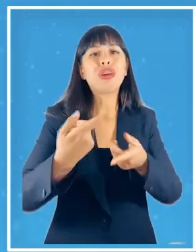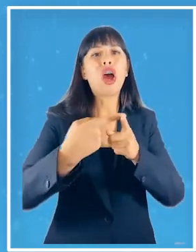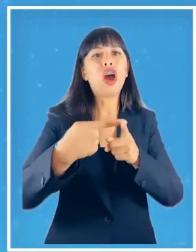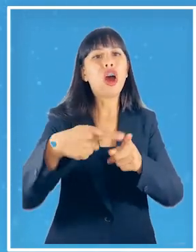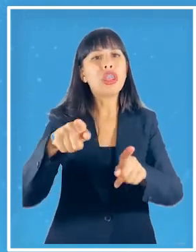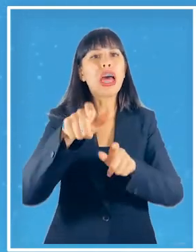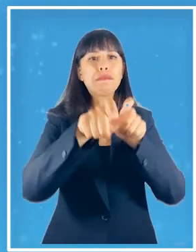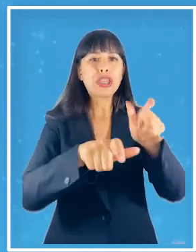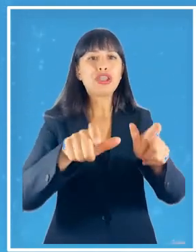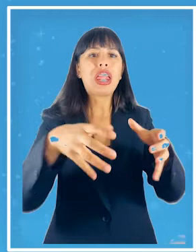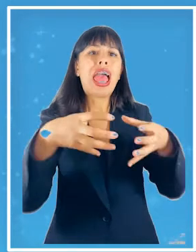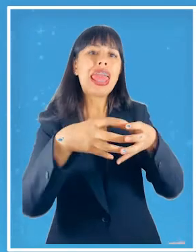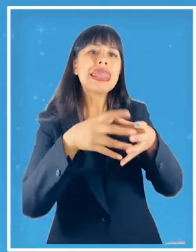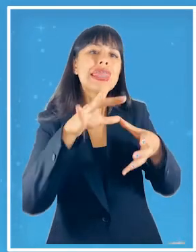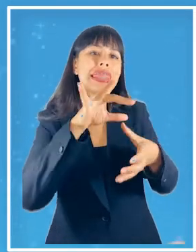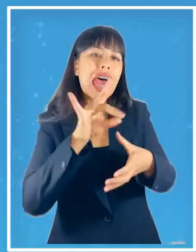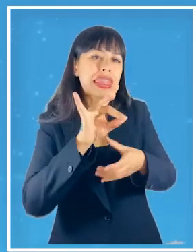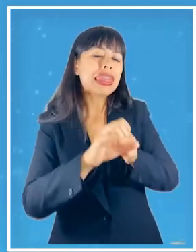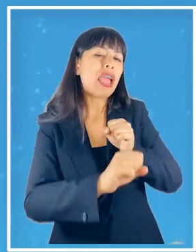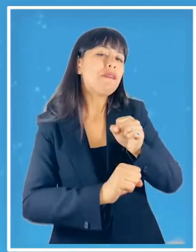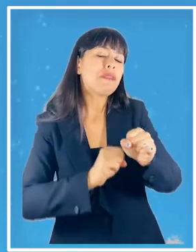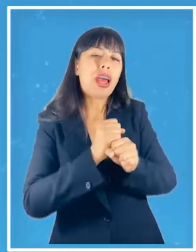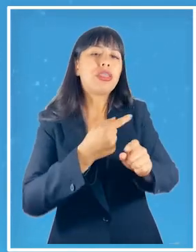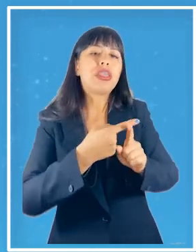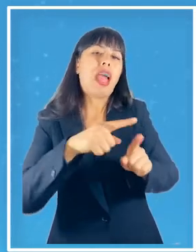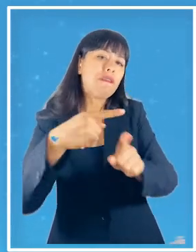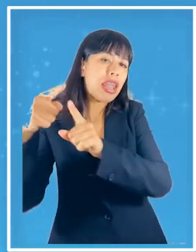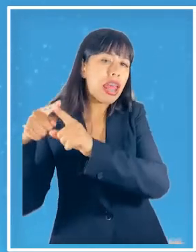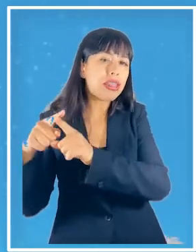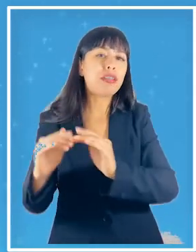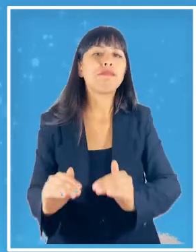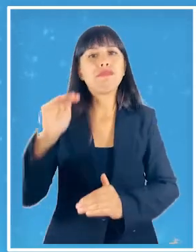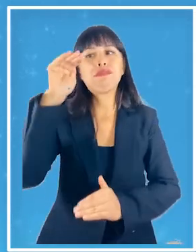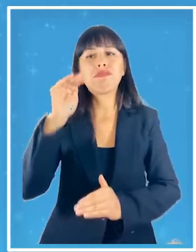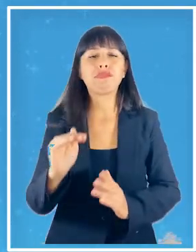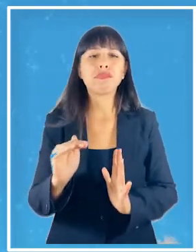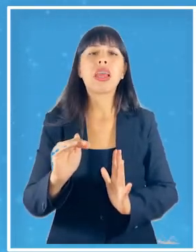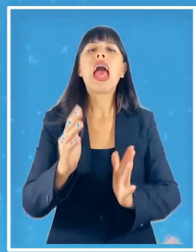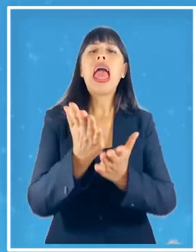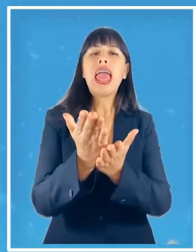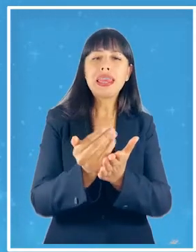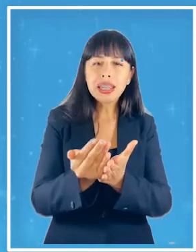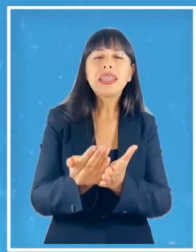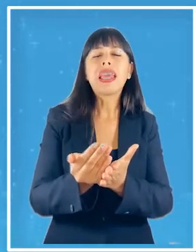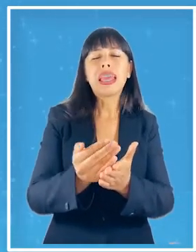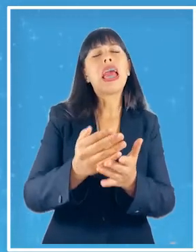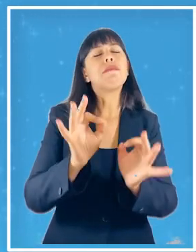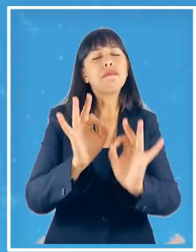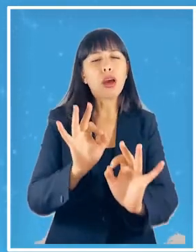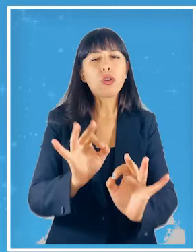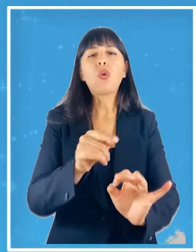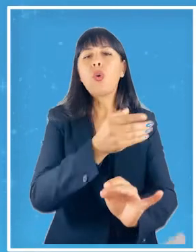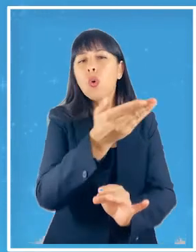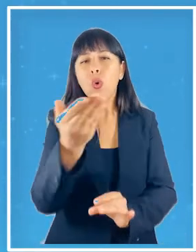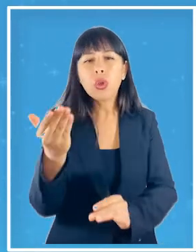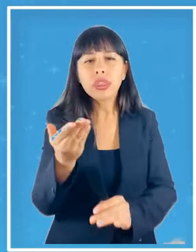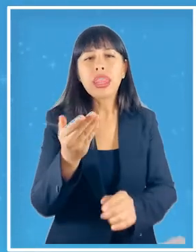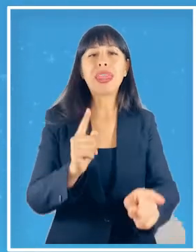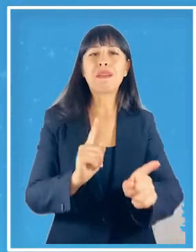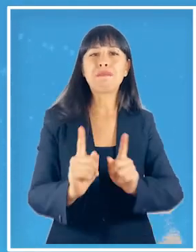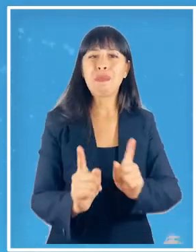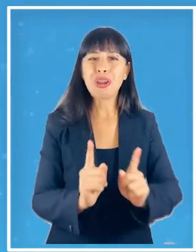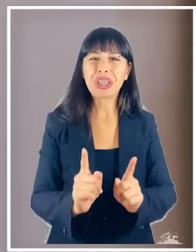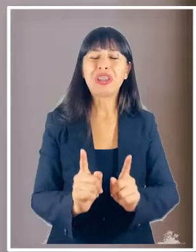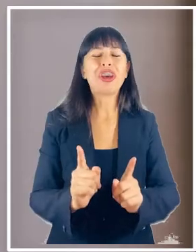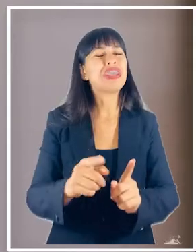con otras generaciones o grupos etarios existen estrategias concretas que ustedes como monitoras y monitores del programa